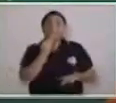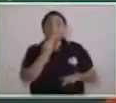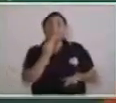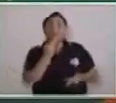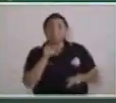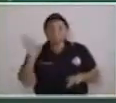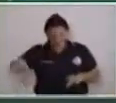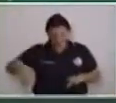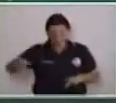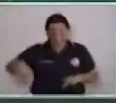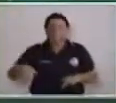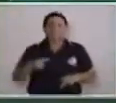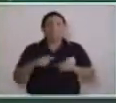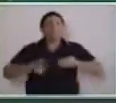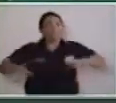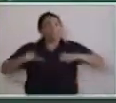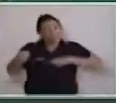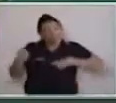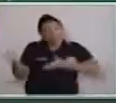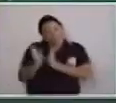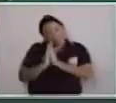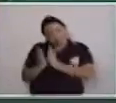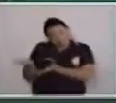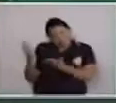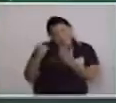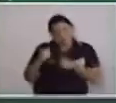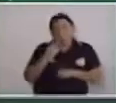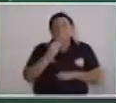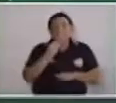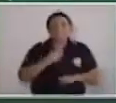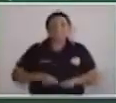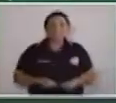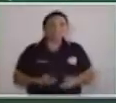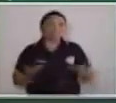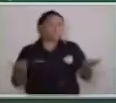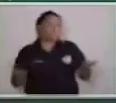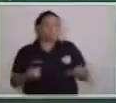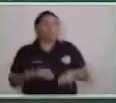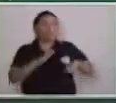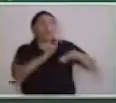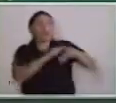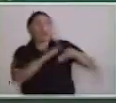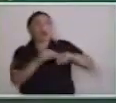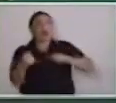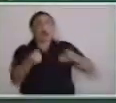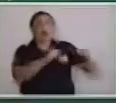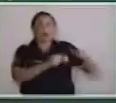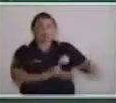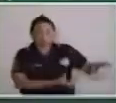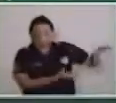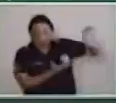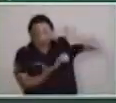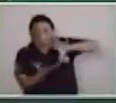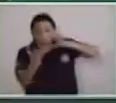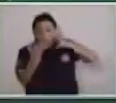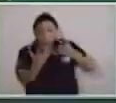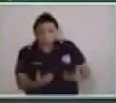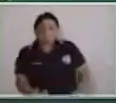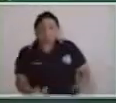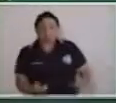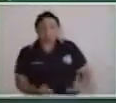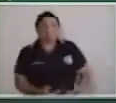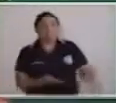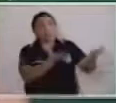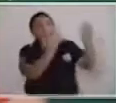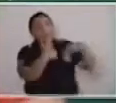de ahí, Chiva Chivita! ¡Sal de ahí de ese lugar! Vamos a llamar al agua para que apague